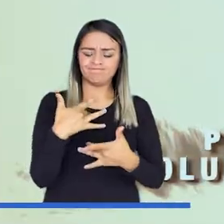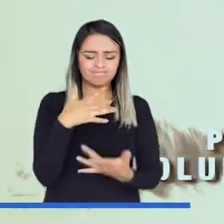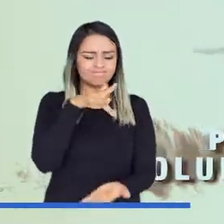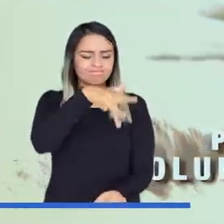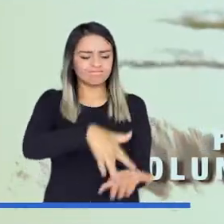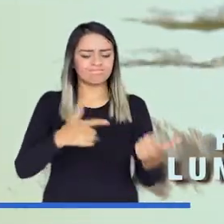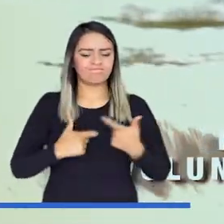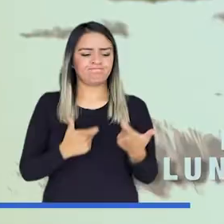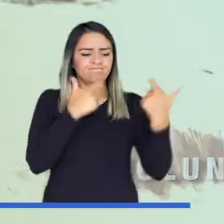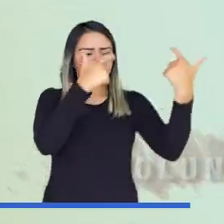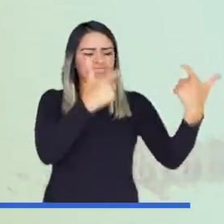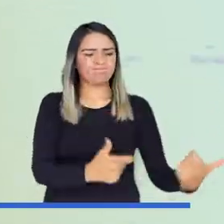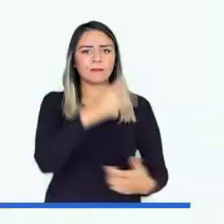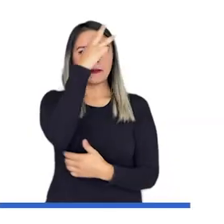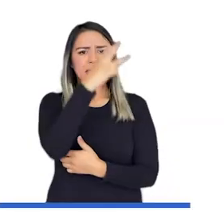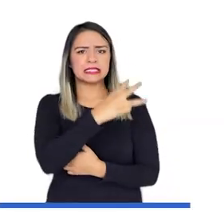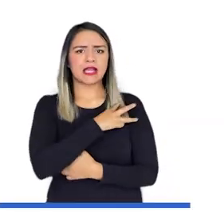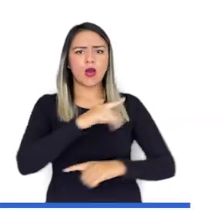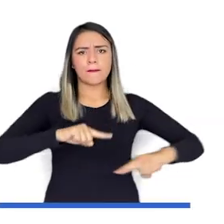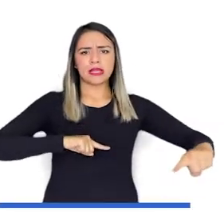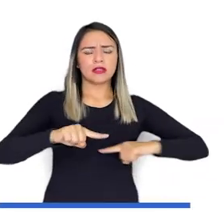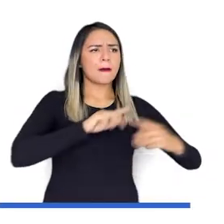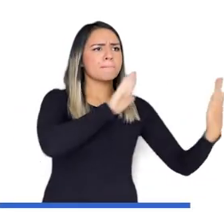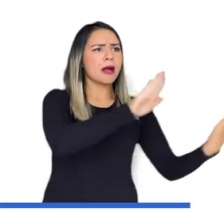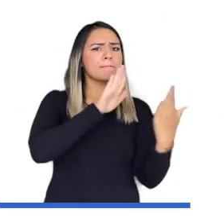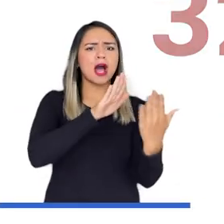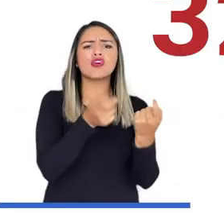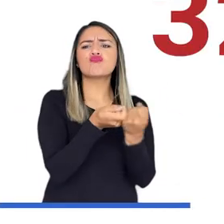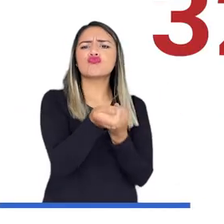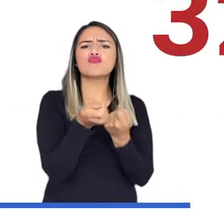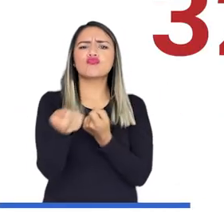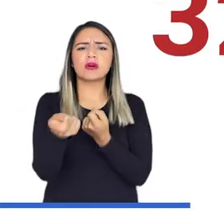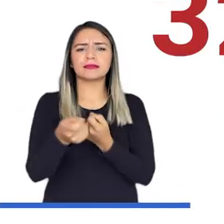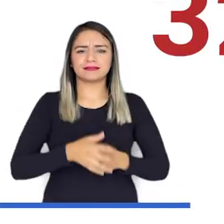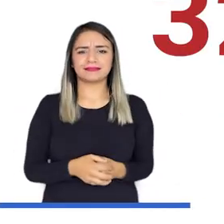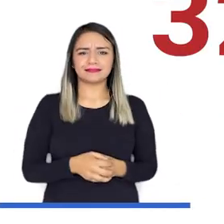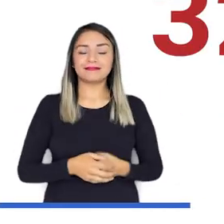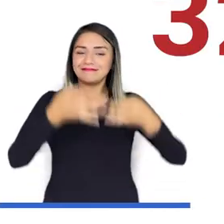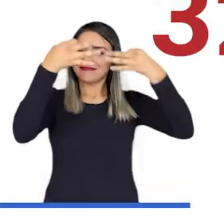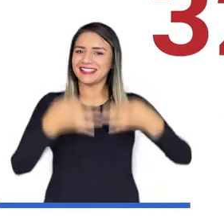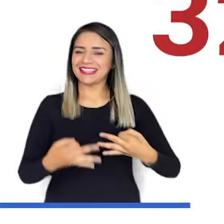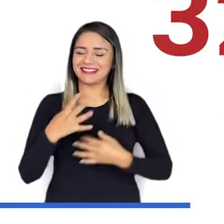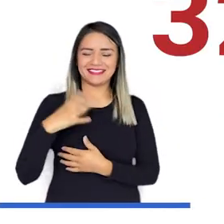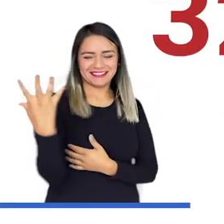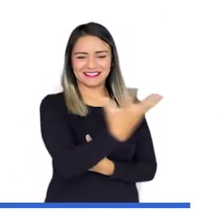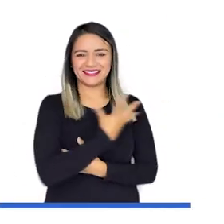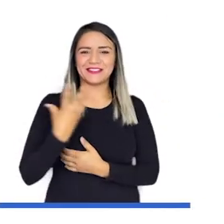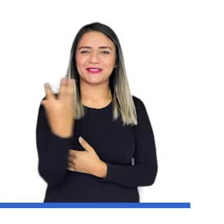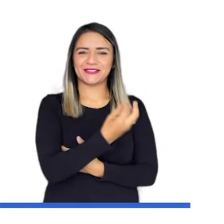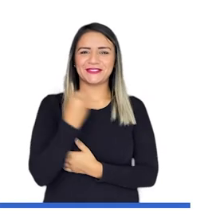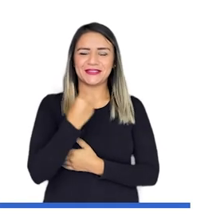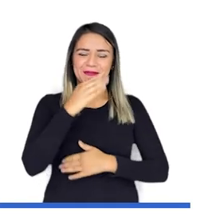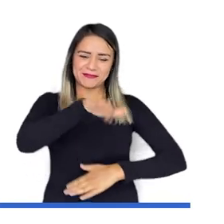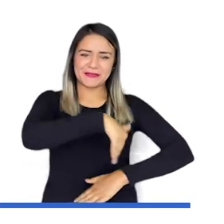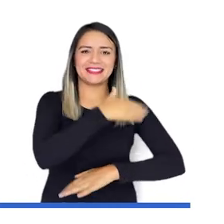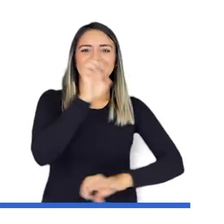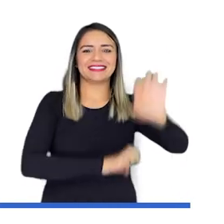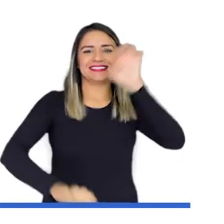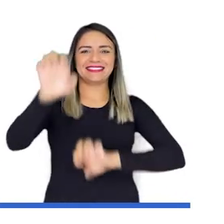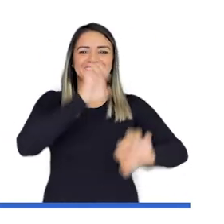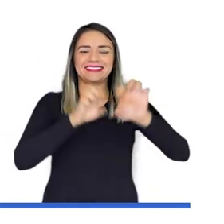voluntariamente ante las autoridades militares y administrativas más cercanas, la seguridad es de todos,